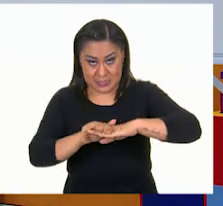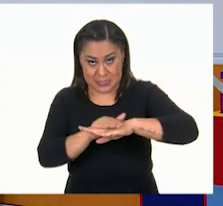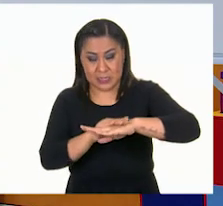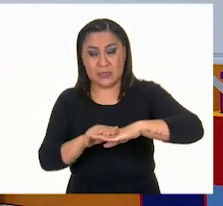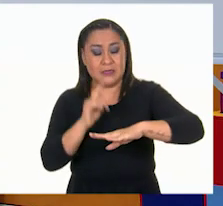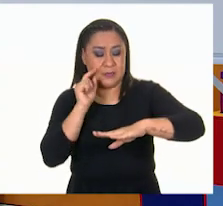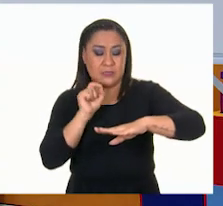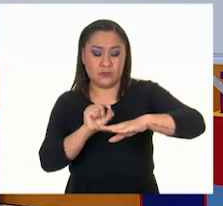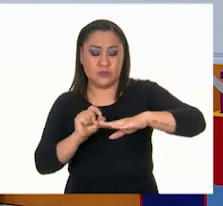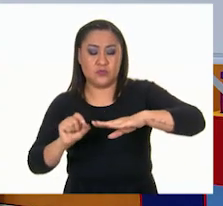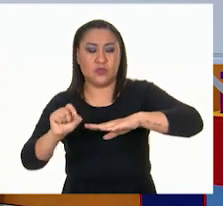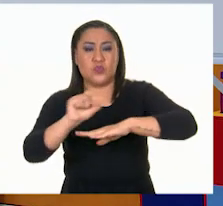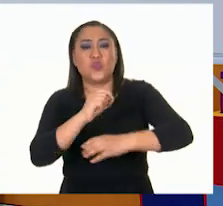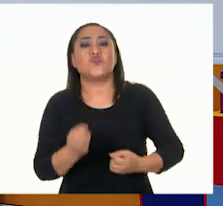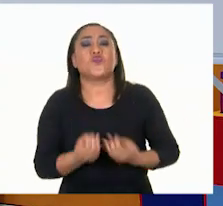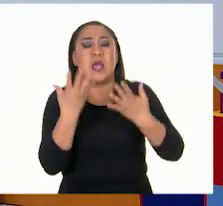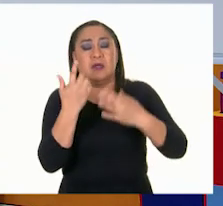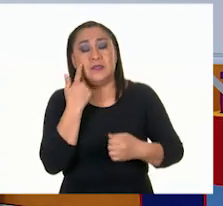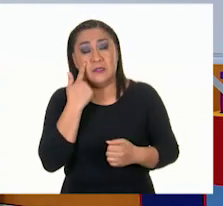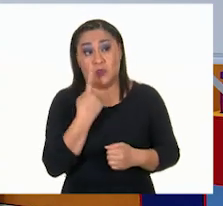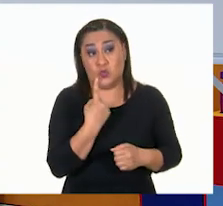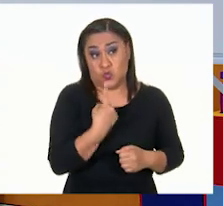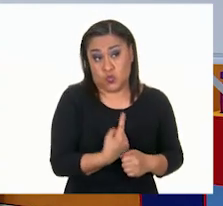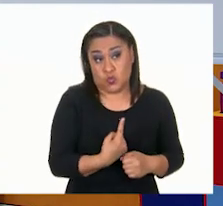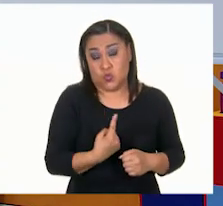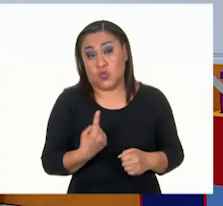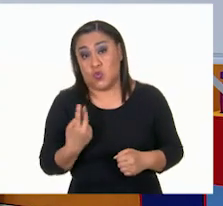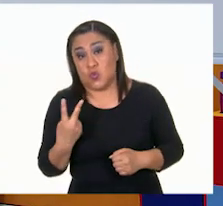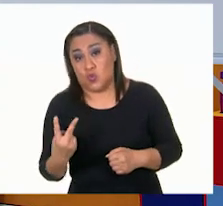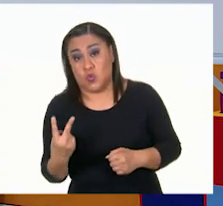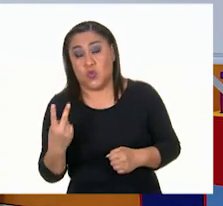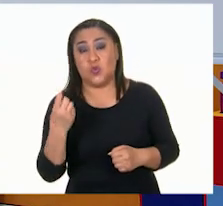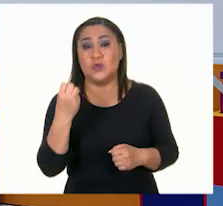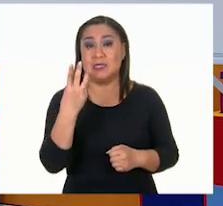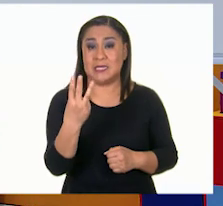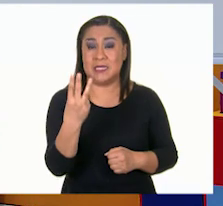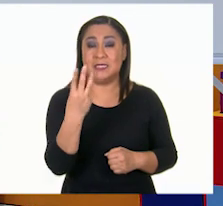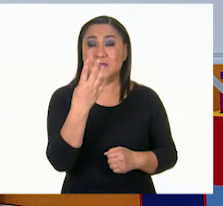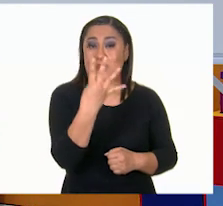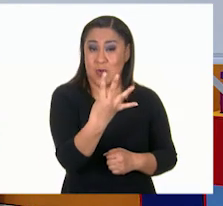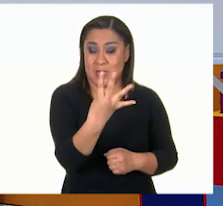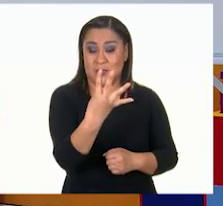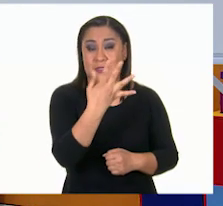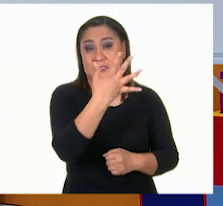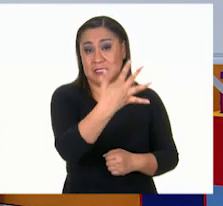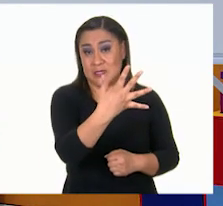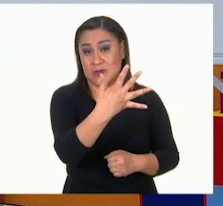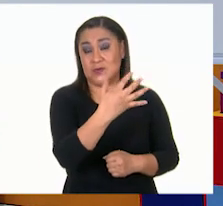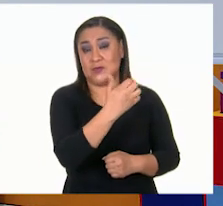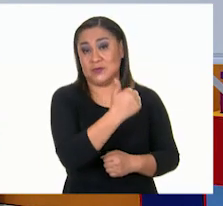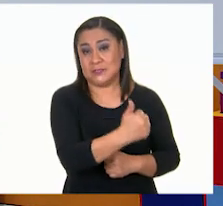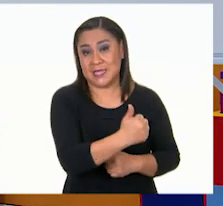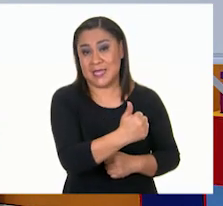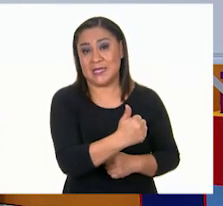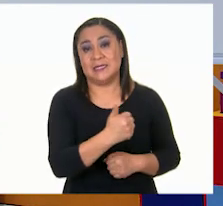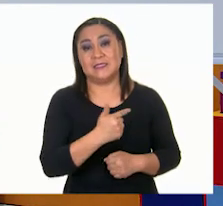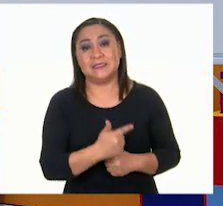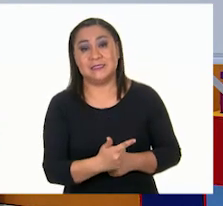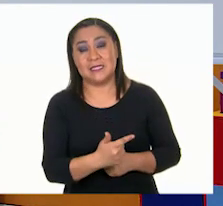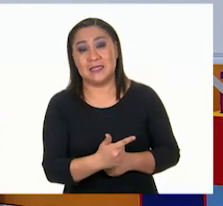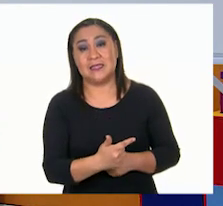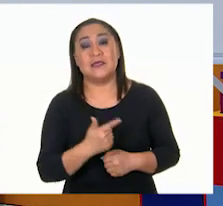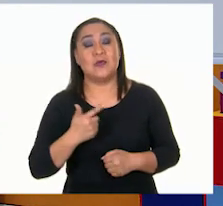hacer puntitos. Uno, dos, tres, cuatro, cinco, seis,